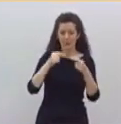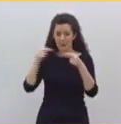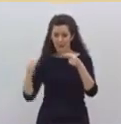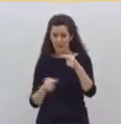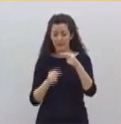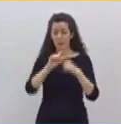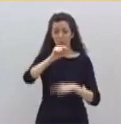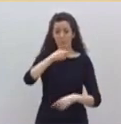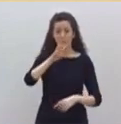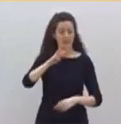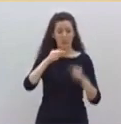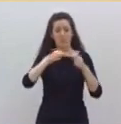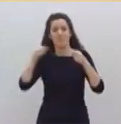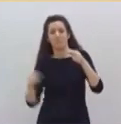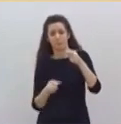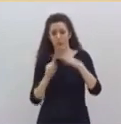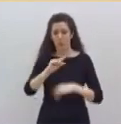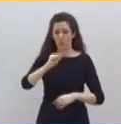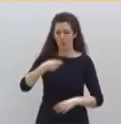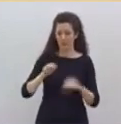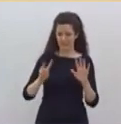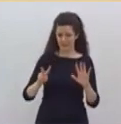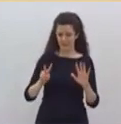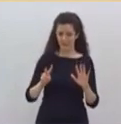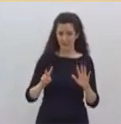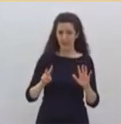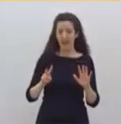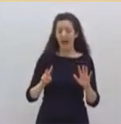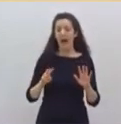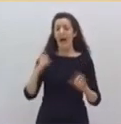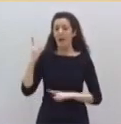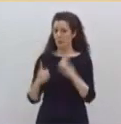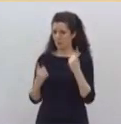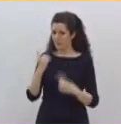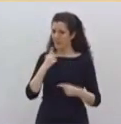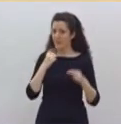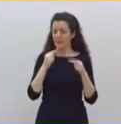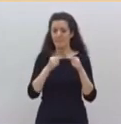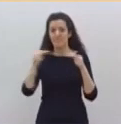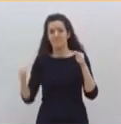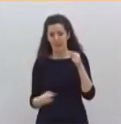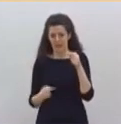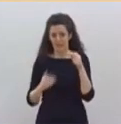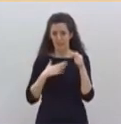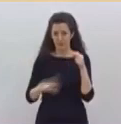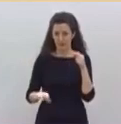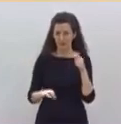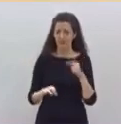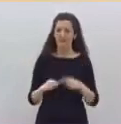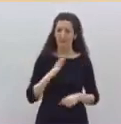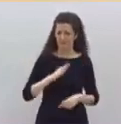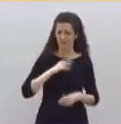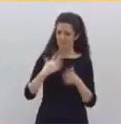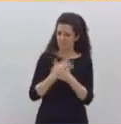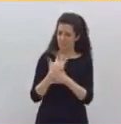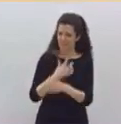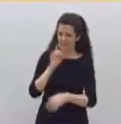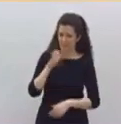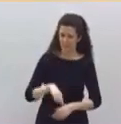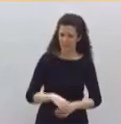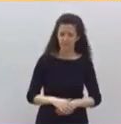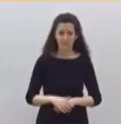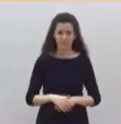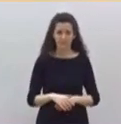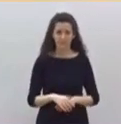,7. Que sepamos que ya hay rumores que dicen que puede ser más. Me gustaría que también nos lo explicara. Lo que no puede ser es que usted se haya fundido 16